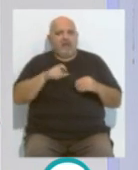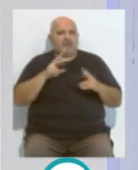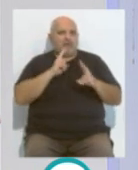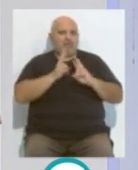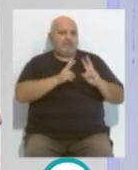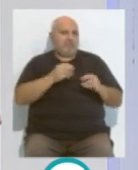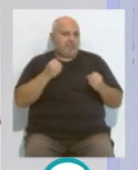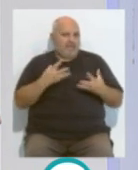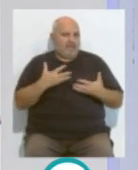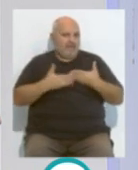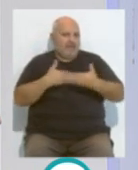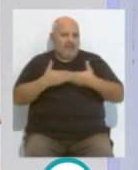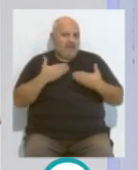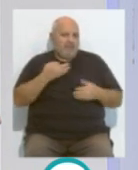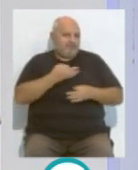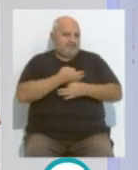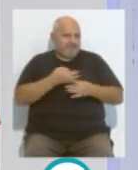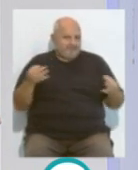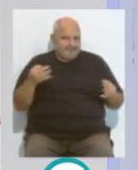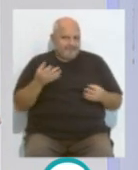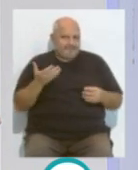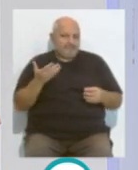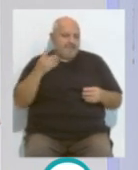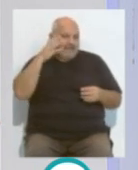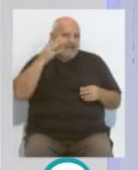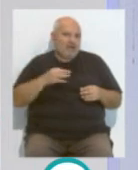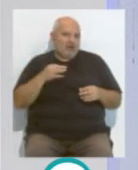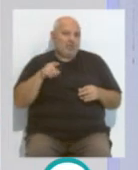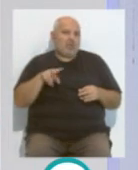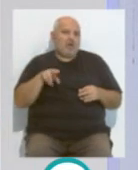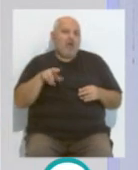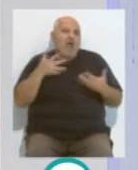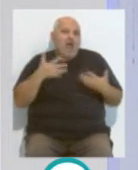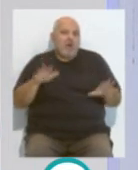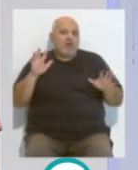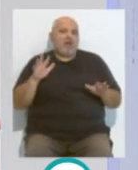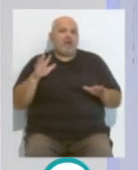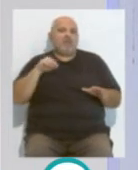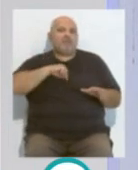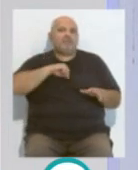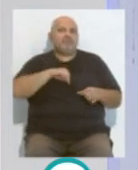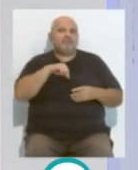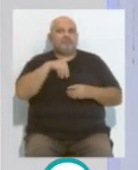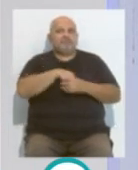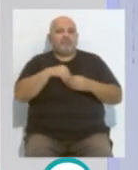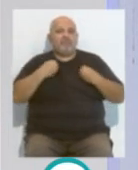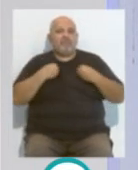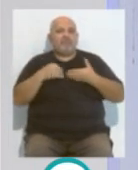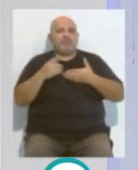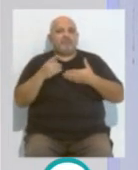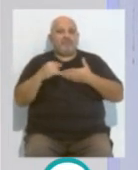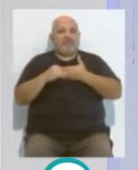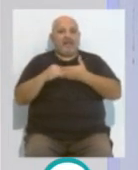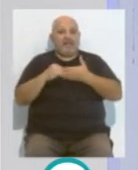respondido de una manera brillante y creo que aunque no hayamos tenido el componente de vivirlo desde